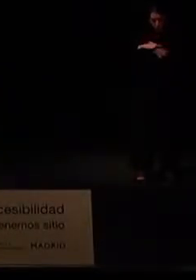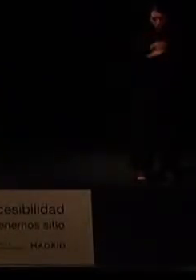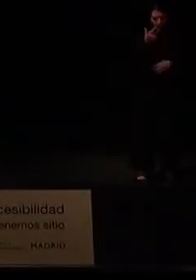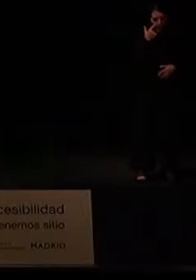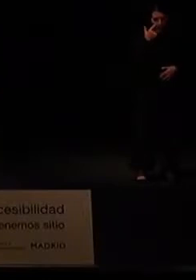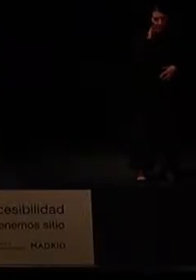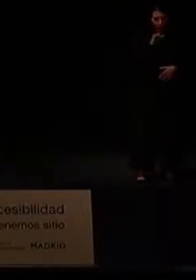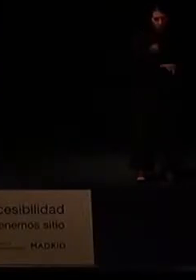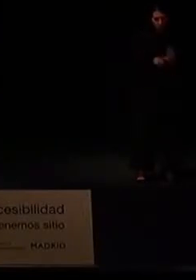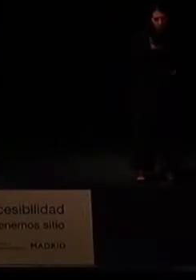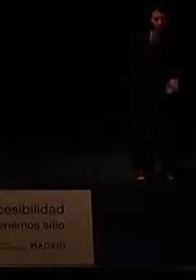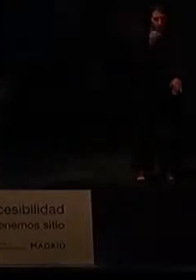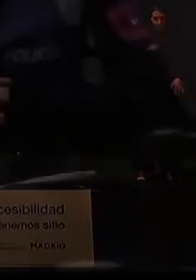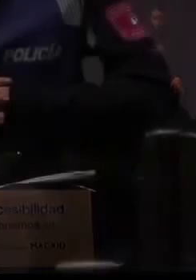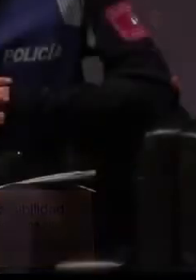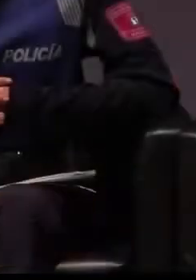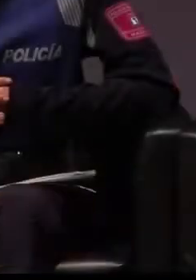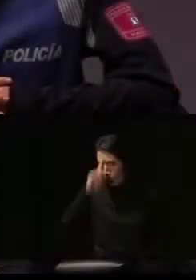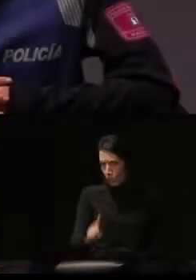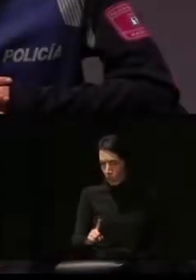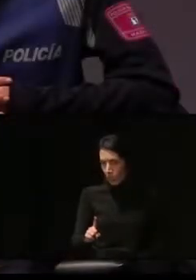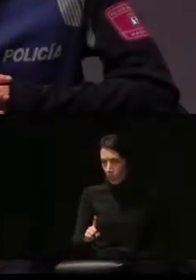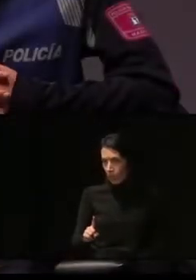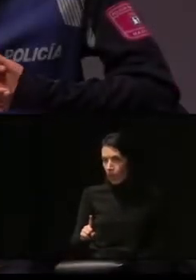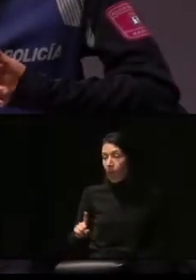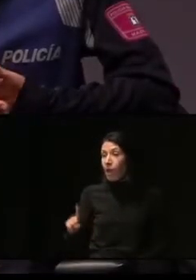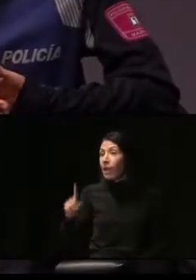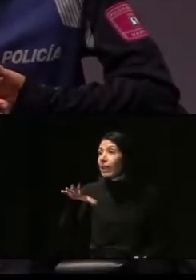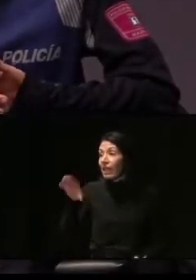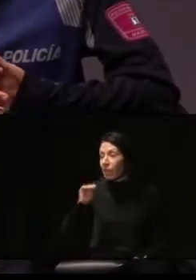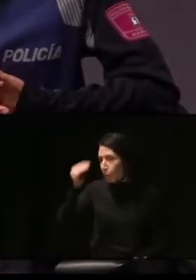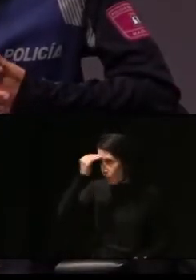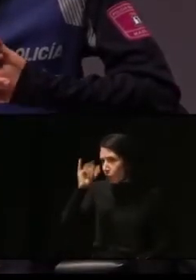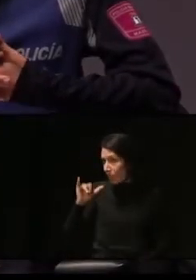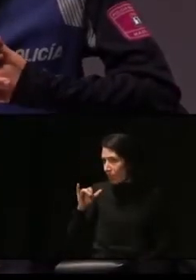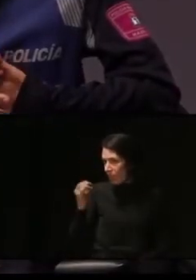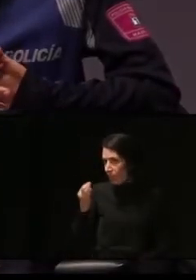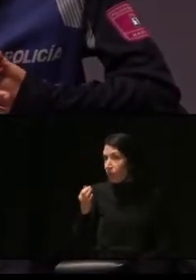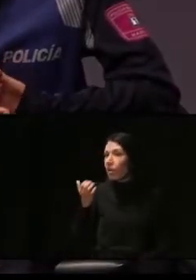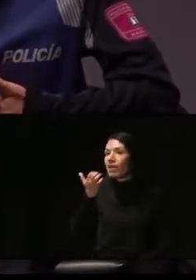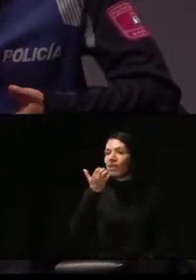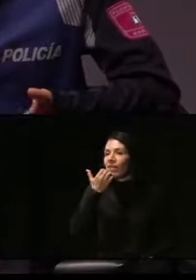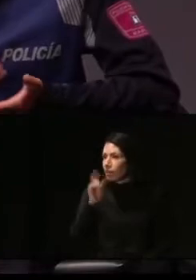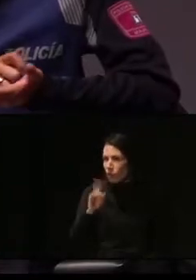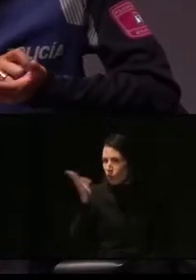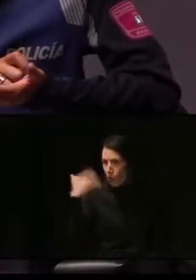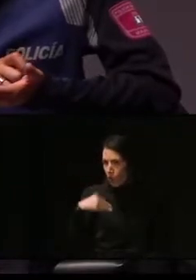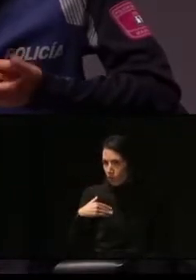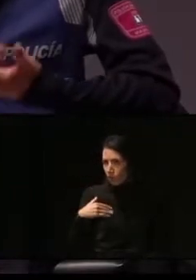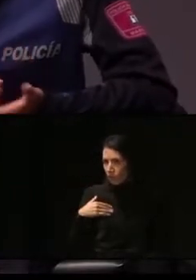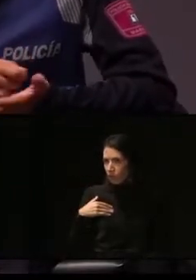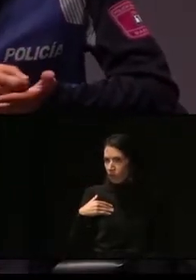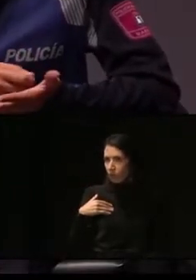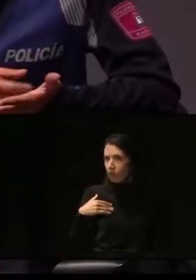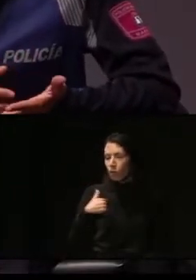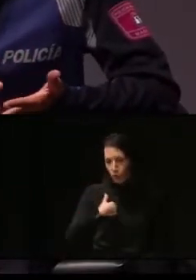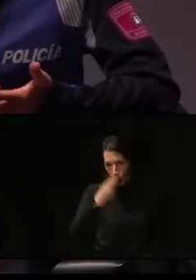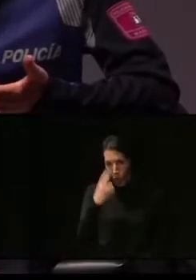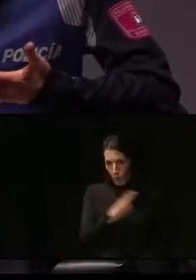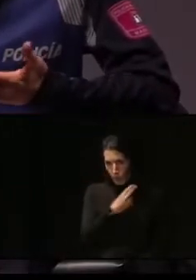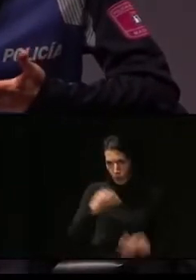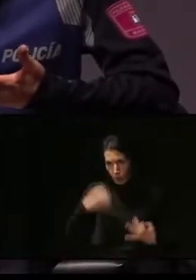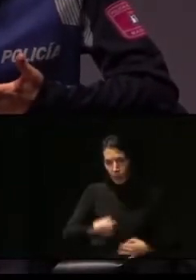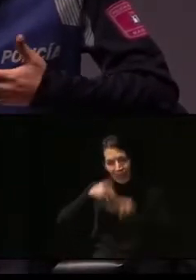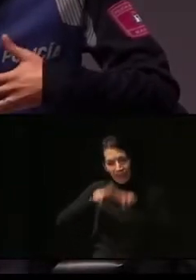si estaba ya disponible. Pero entiendo que sí, que debe estar. Si no, de todas formas, me comprometo a